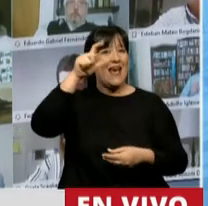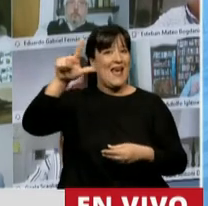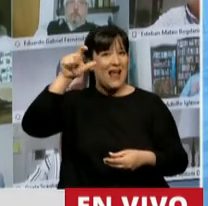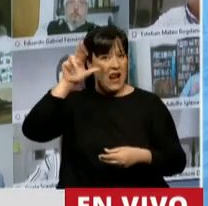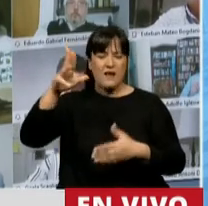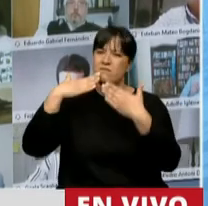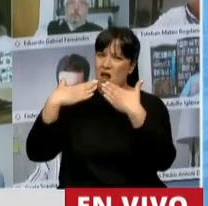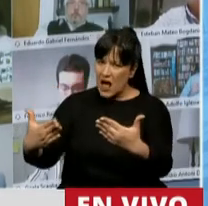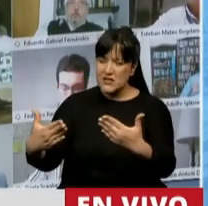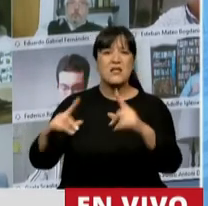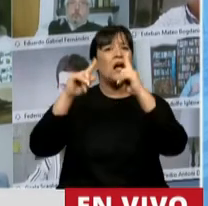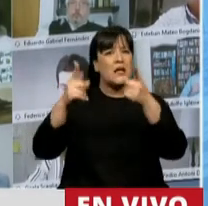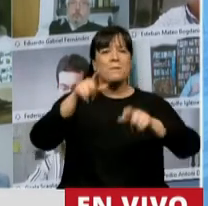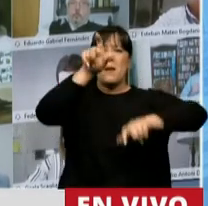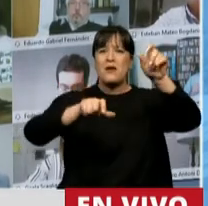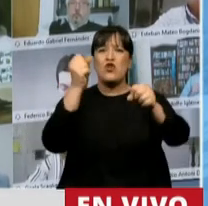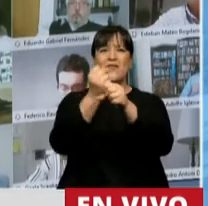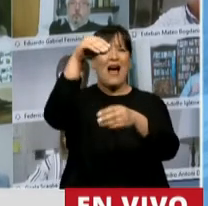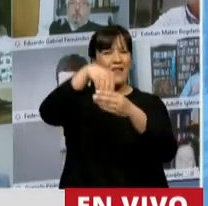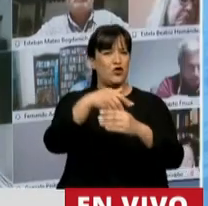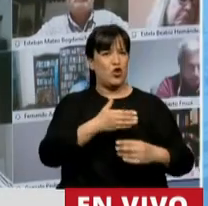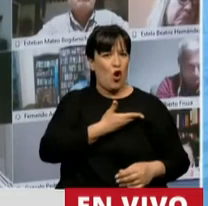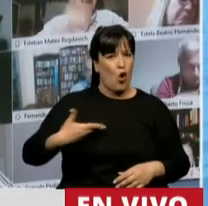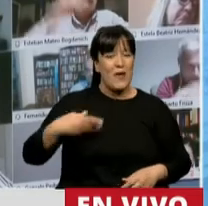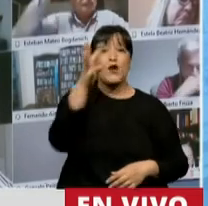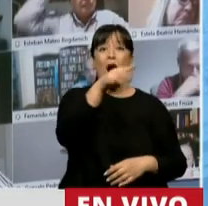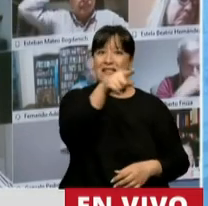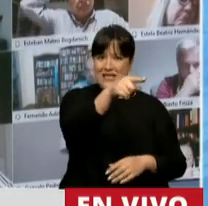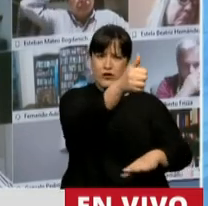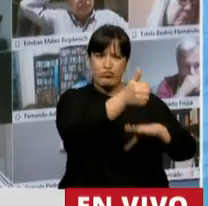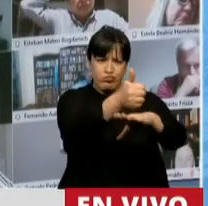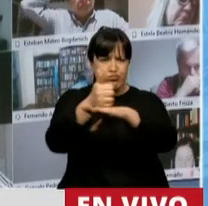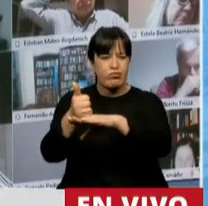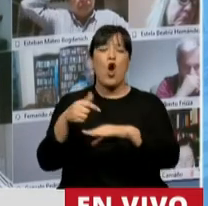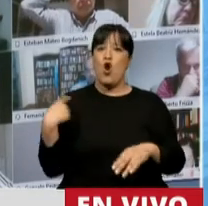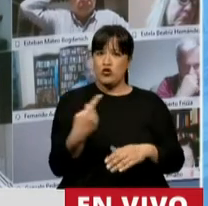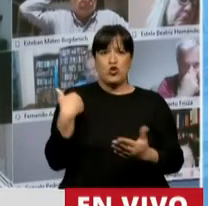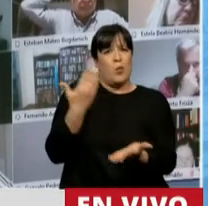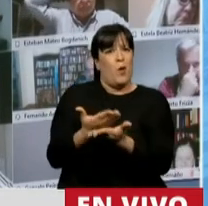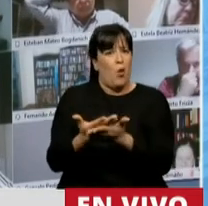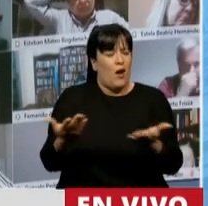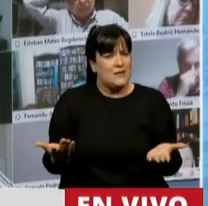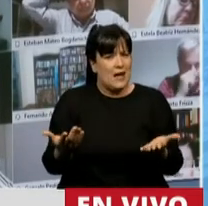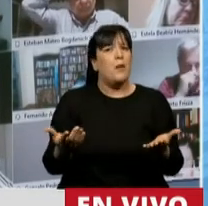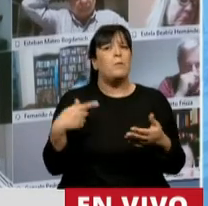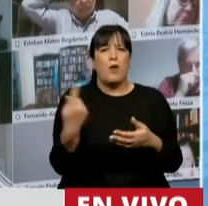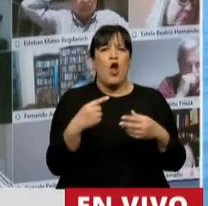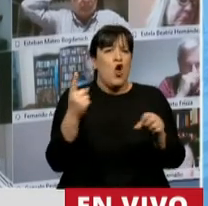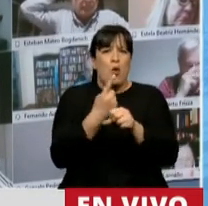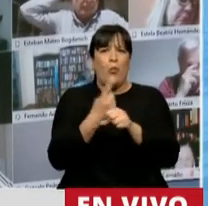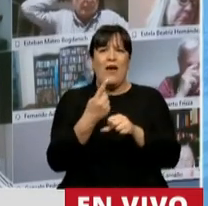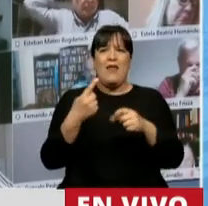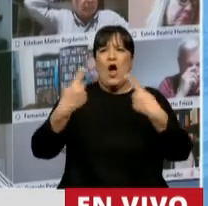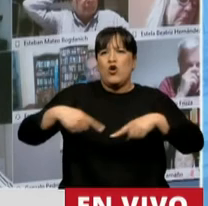los funcionarios que vinieron de la ANSES, porque nosotros propusimos que no puede haber capitalización de los